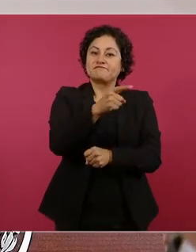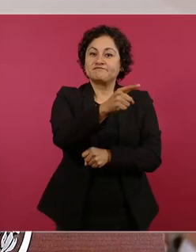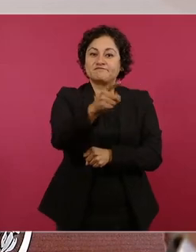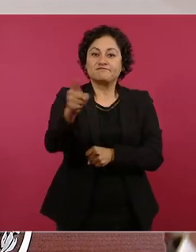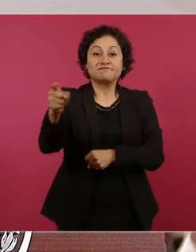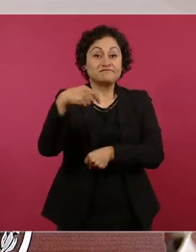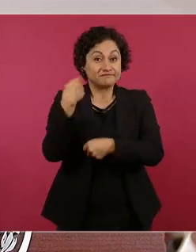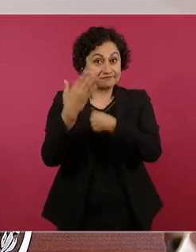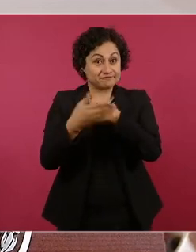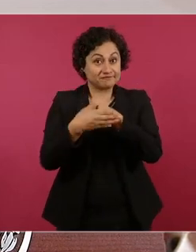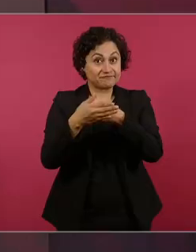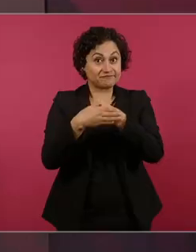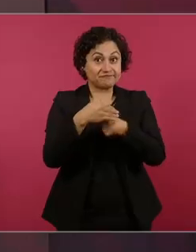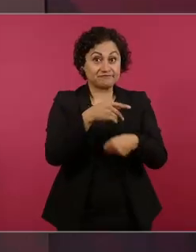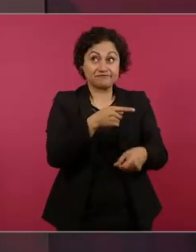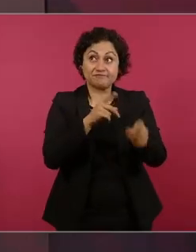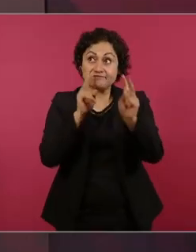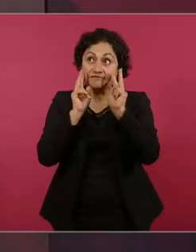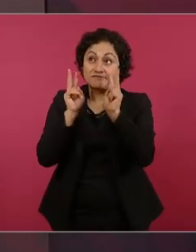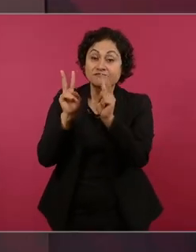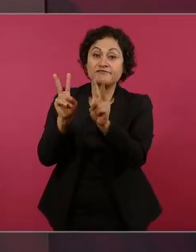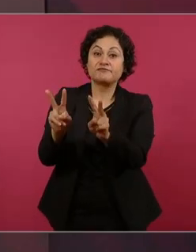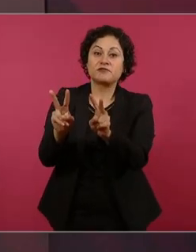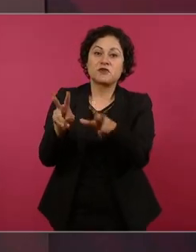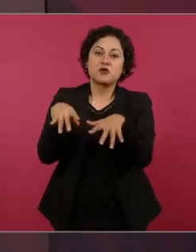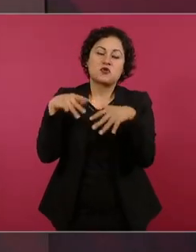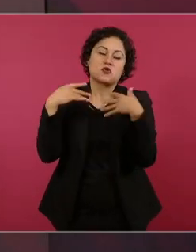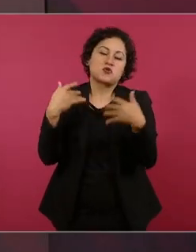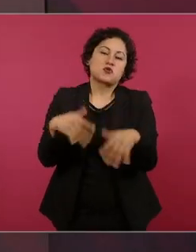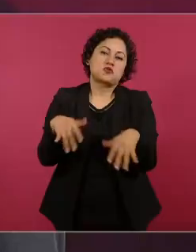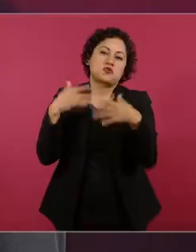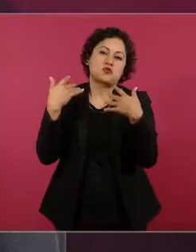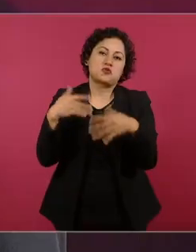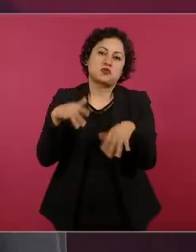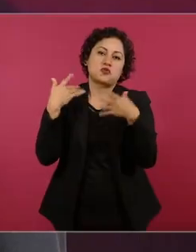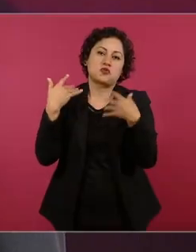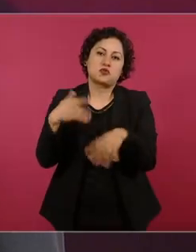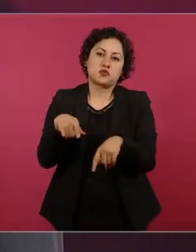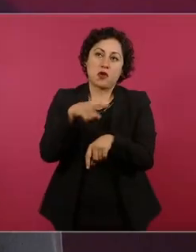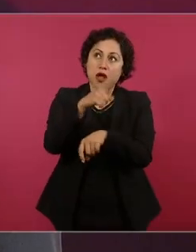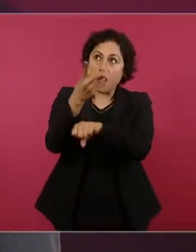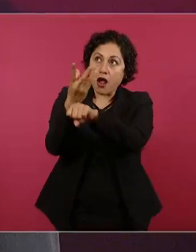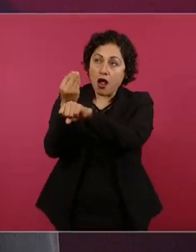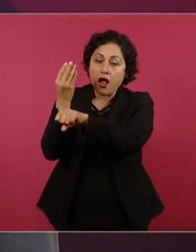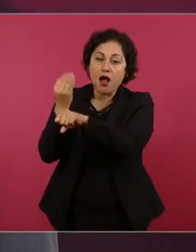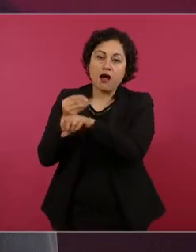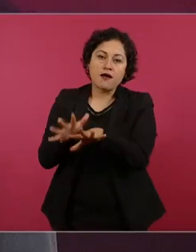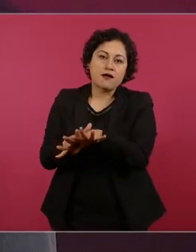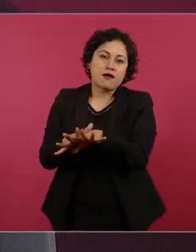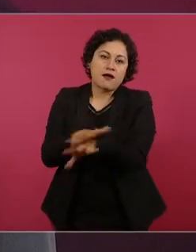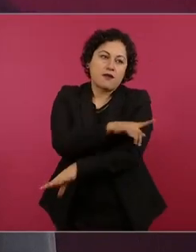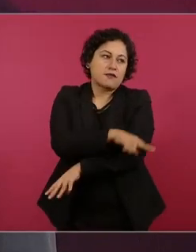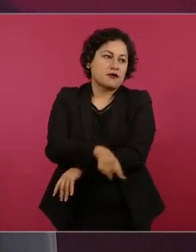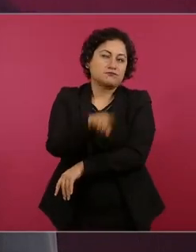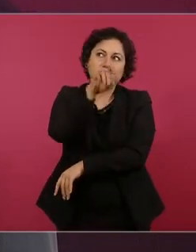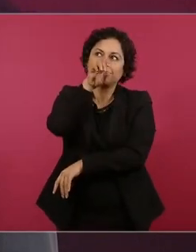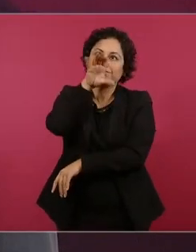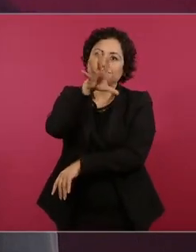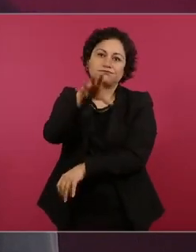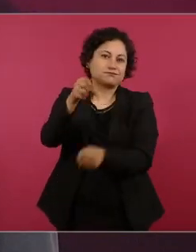por sus exquisitos cambios. Esto